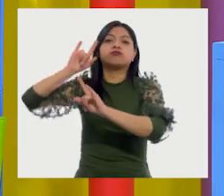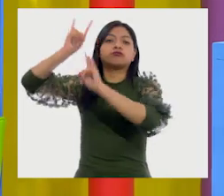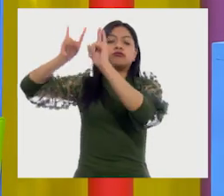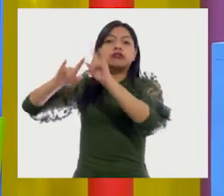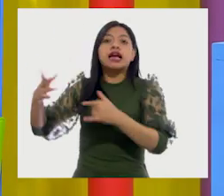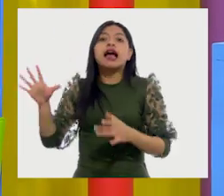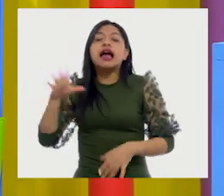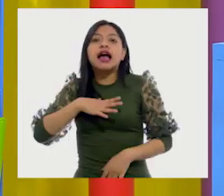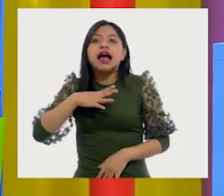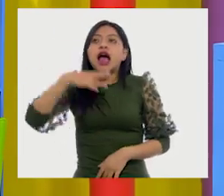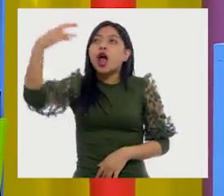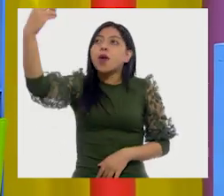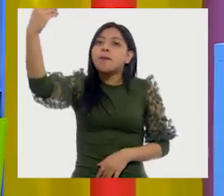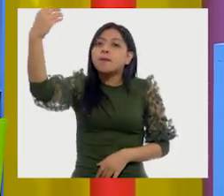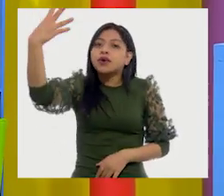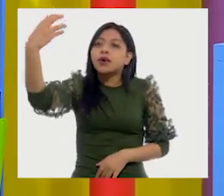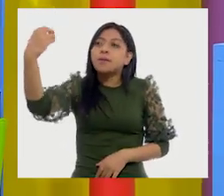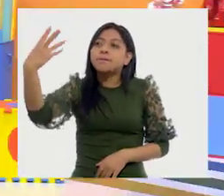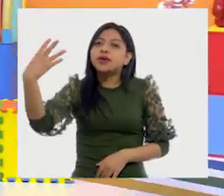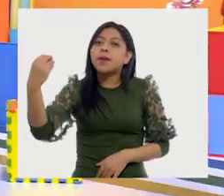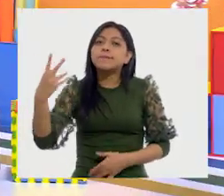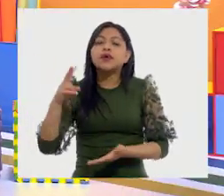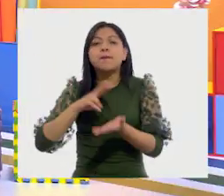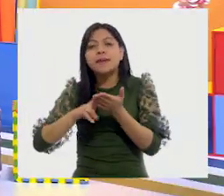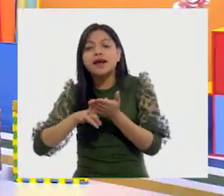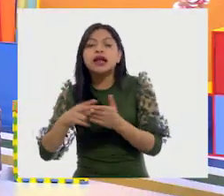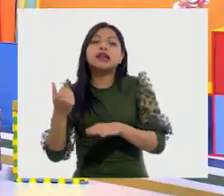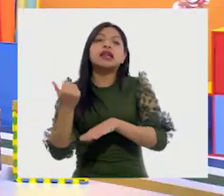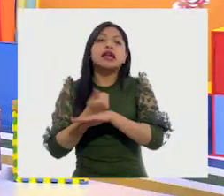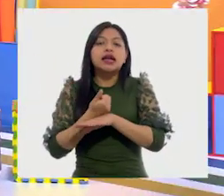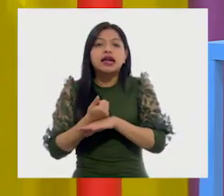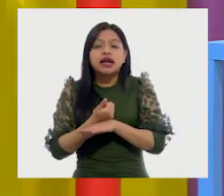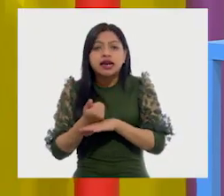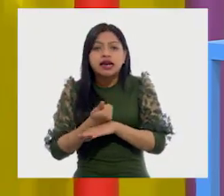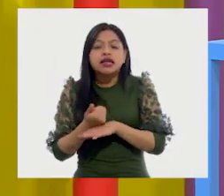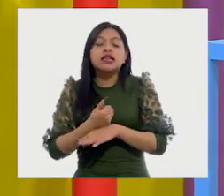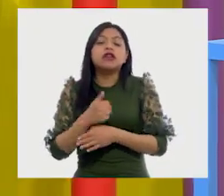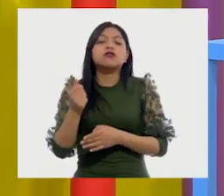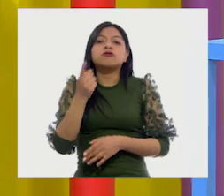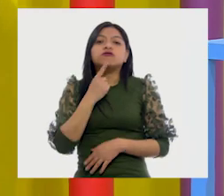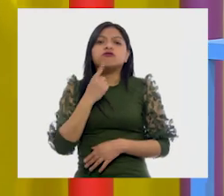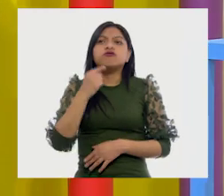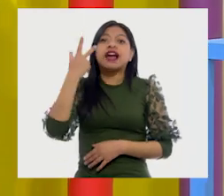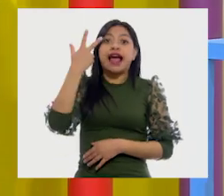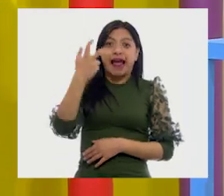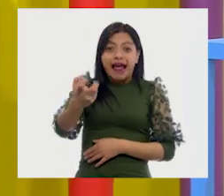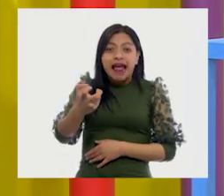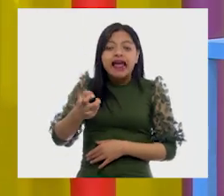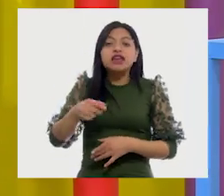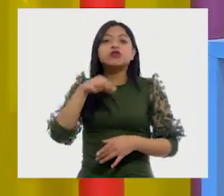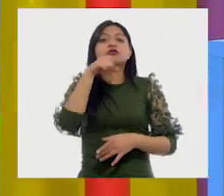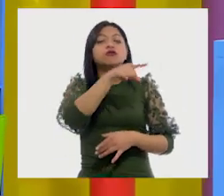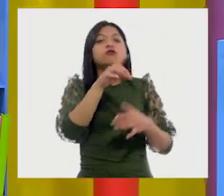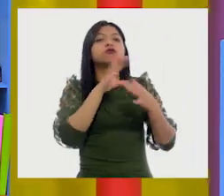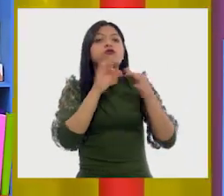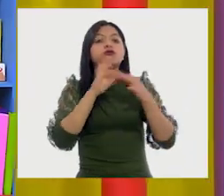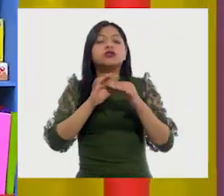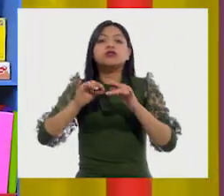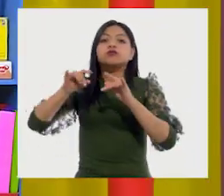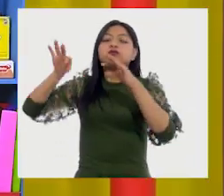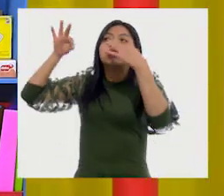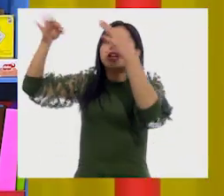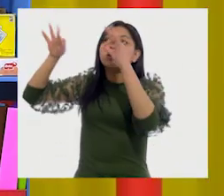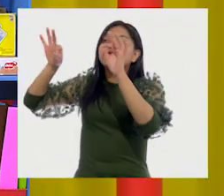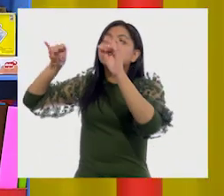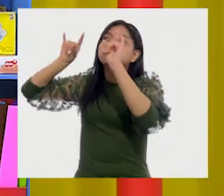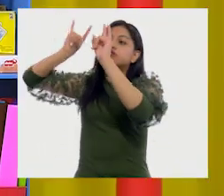semáforos. Y esa publicidad, ¿cómo le llamamos? Eh... son... ¡Ah! Ya veo